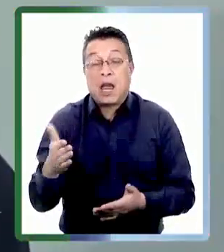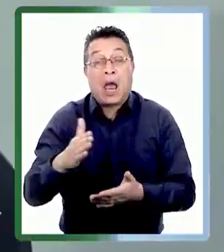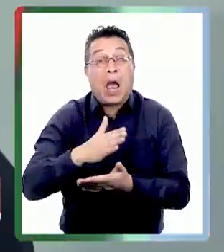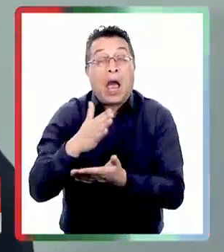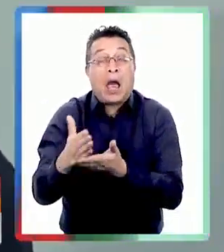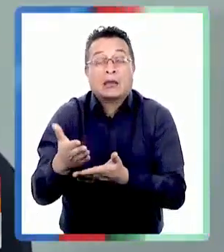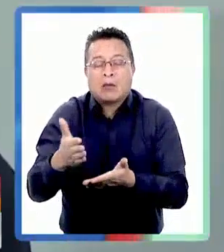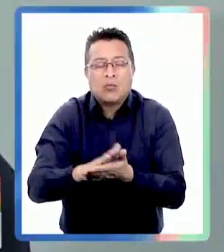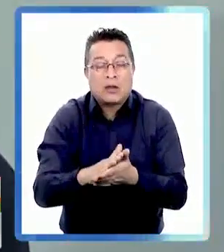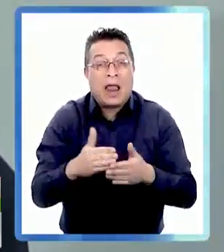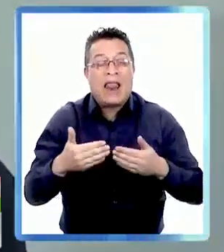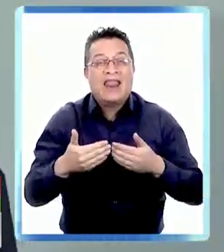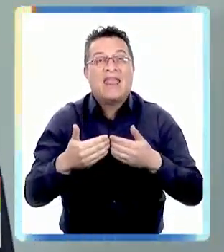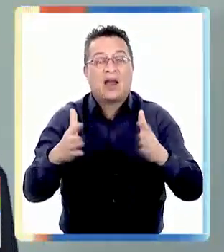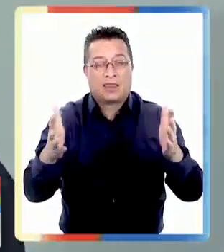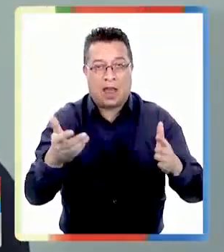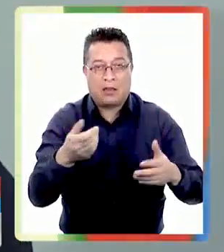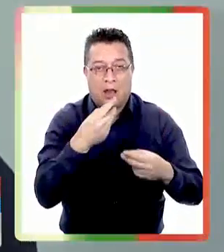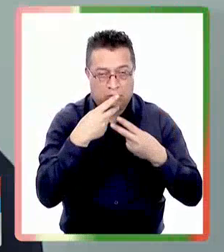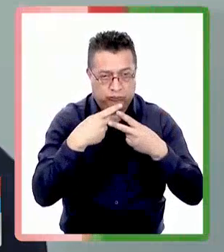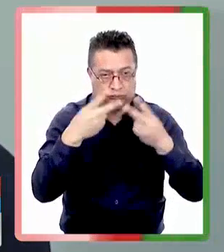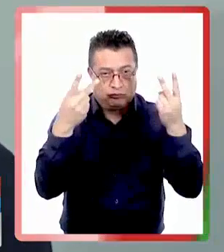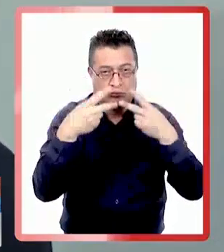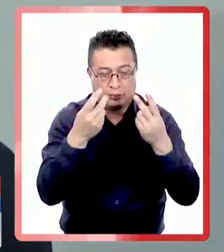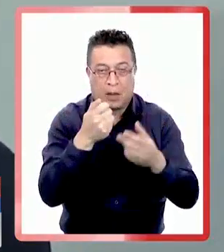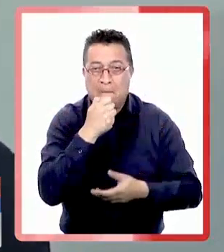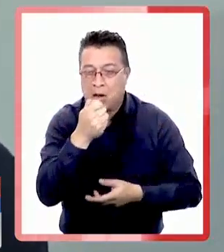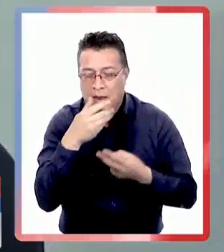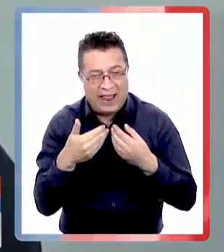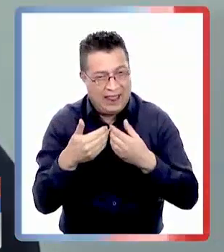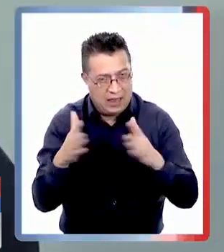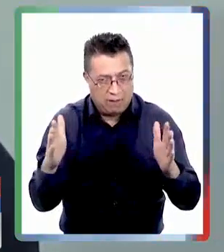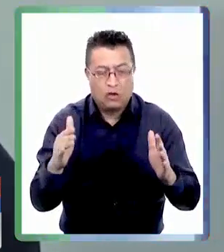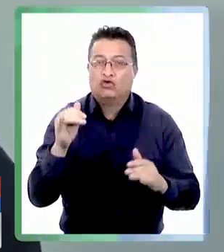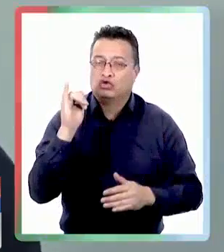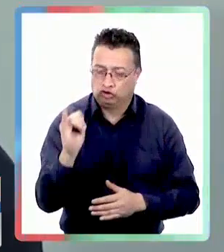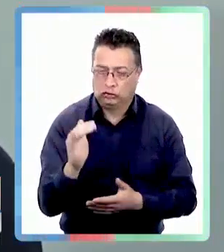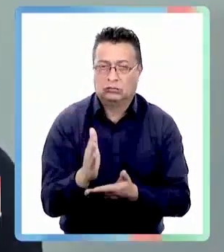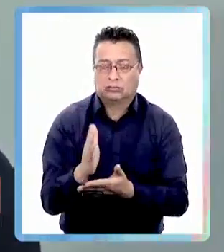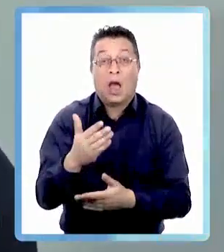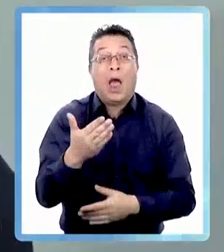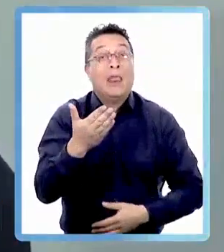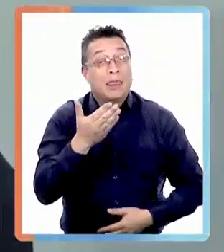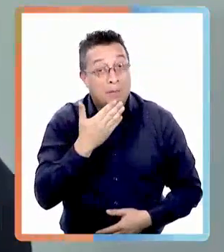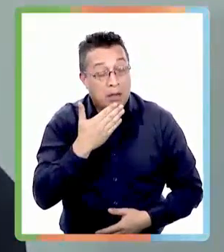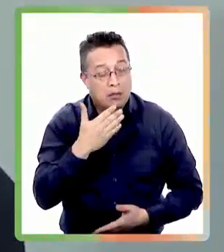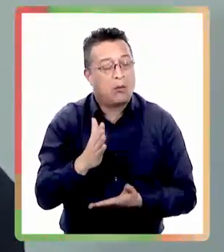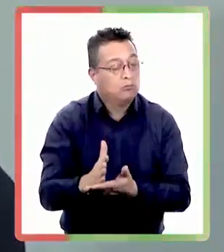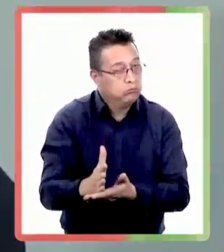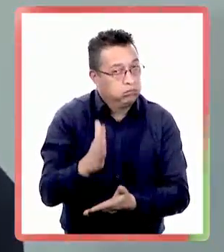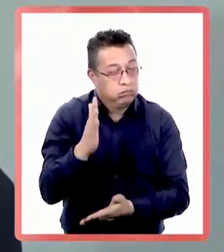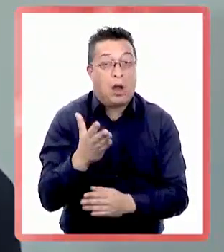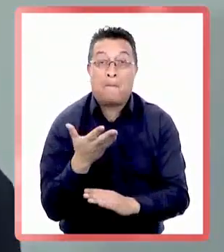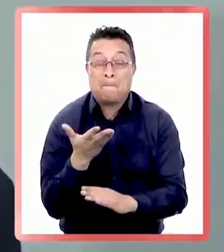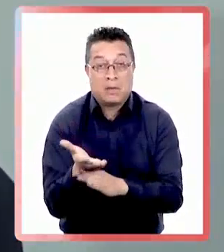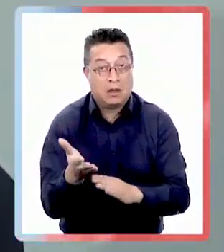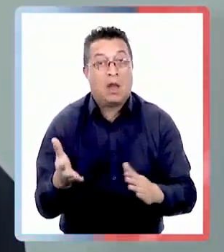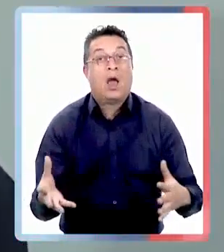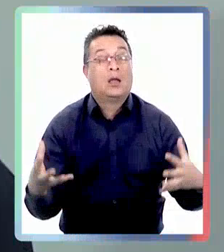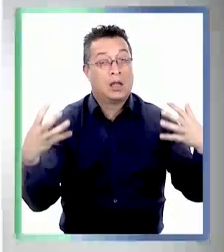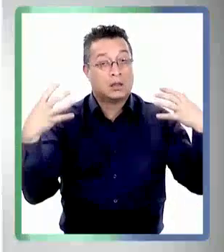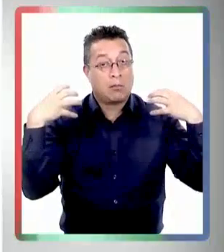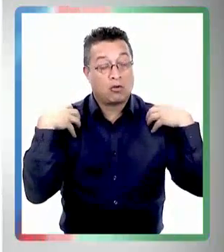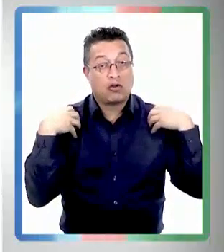necesario, la libertad de prensa. Pero también exigiré, sin excepción, la